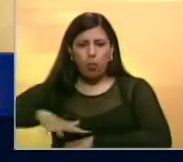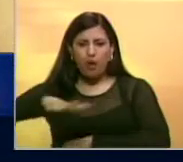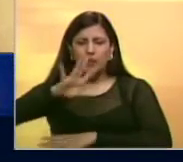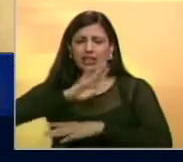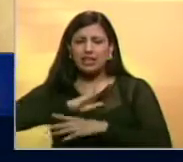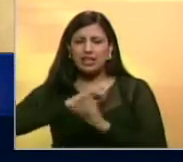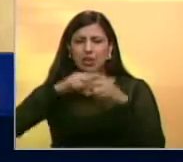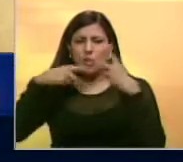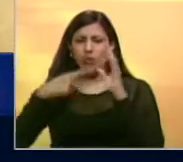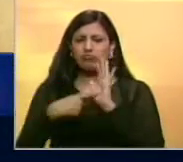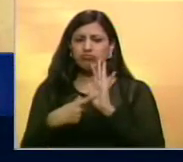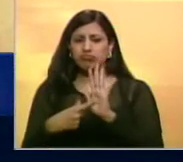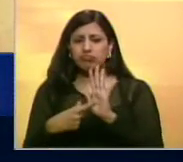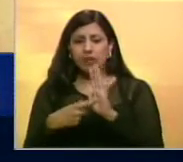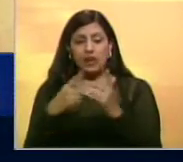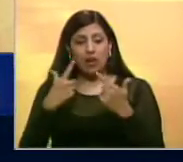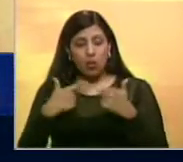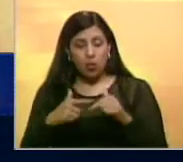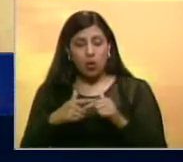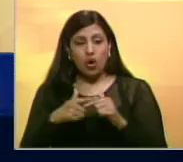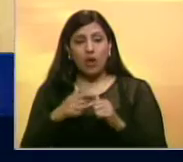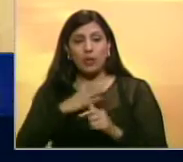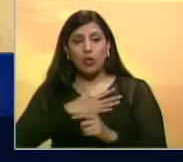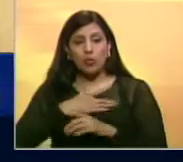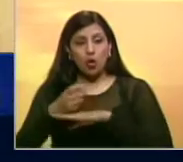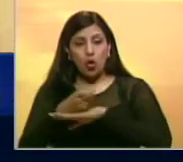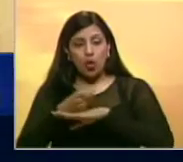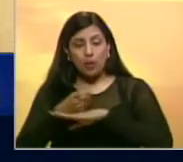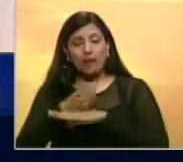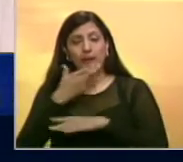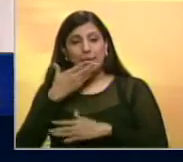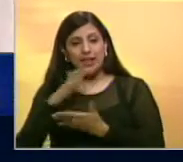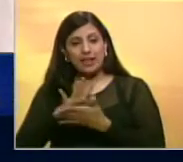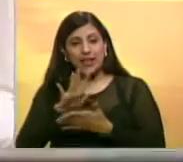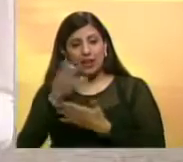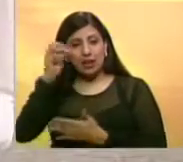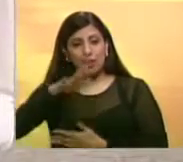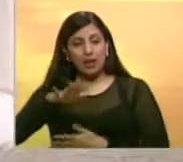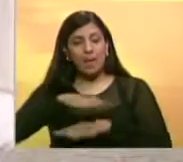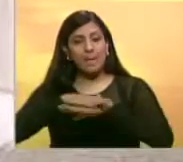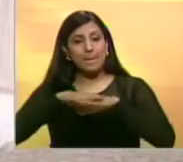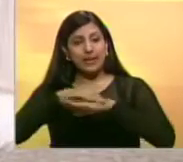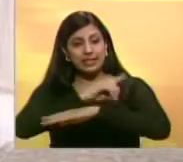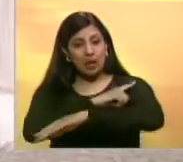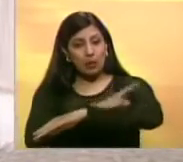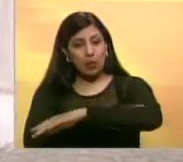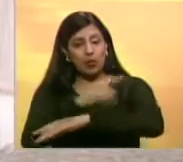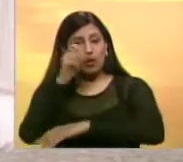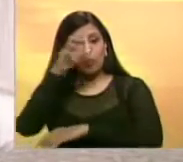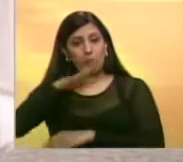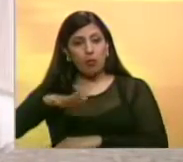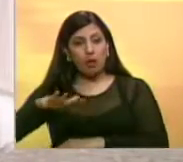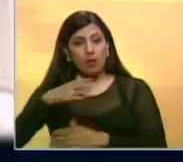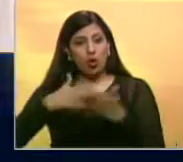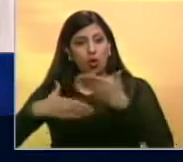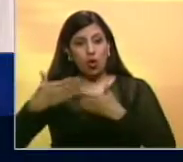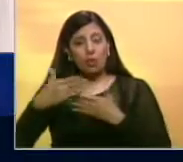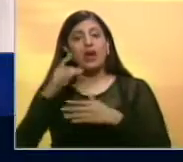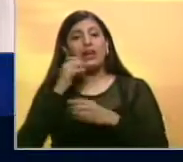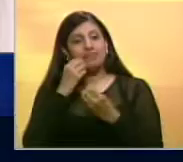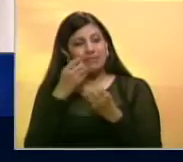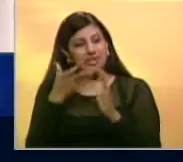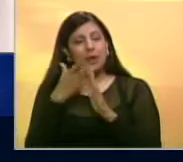un rol protagónico en el ejercicio del autogobierno, en el ejercicio de la soberanía popular. La ministra del Poder Popular para las Comunas, Isis Ochoa,